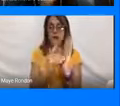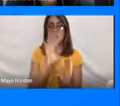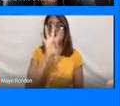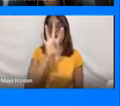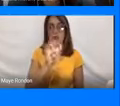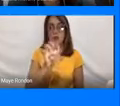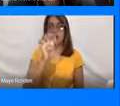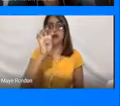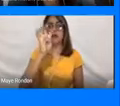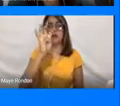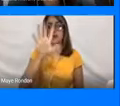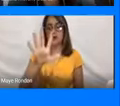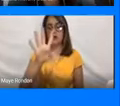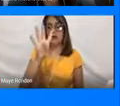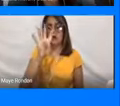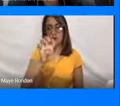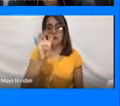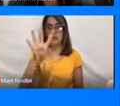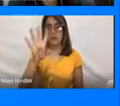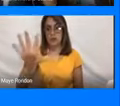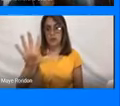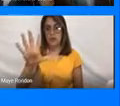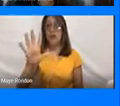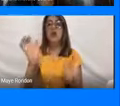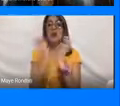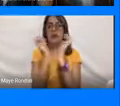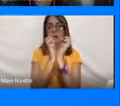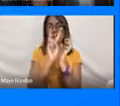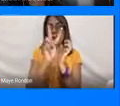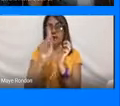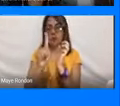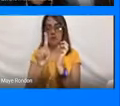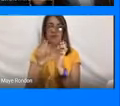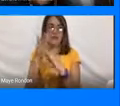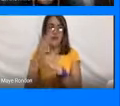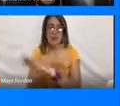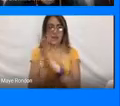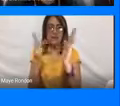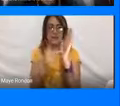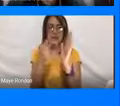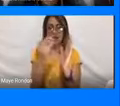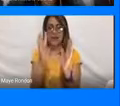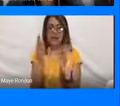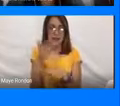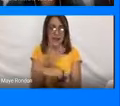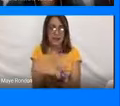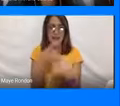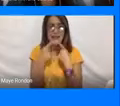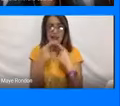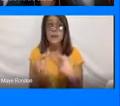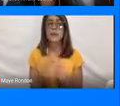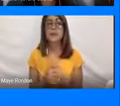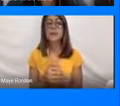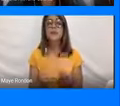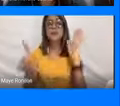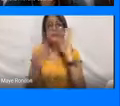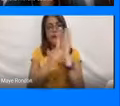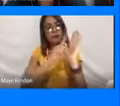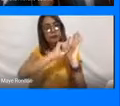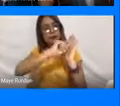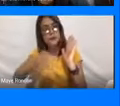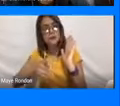del 21 de mayo de 2014, como ya les había dicho, se reglamenta la